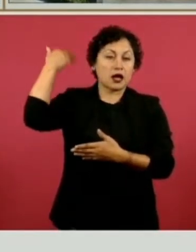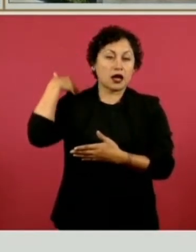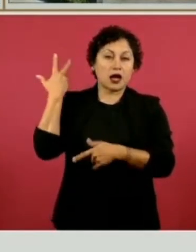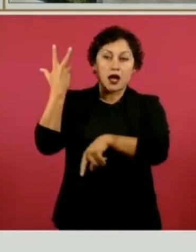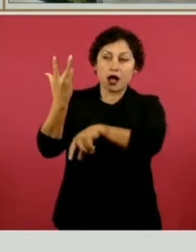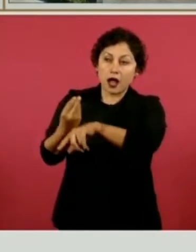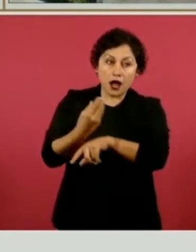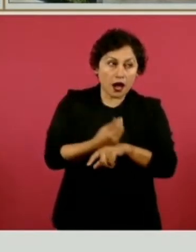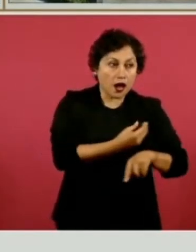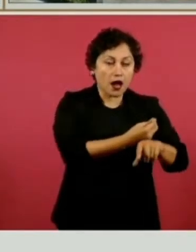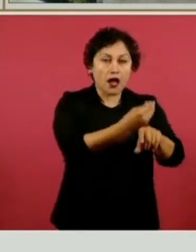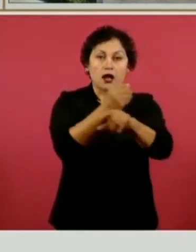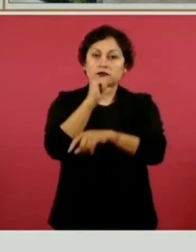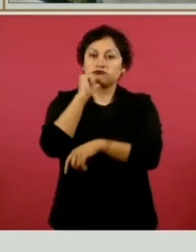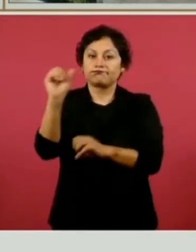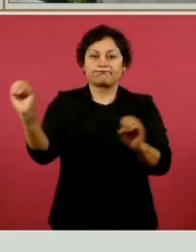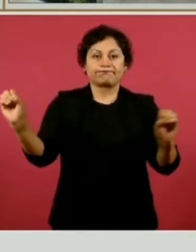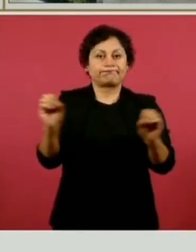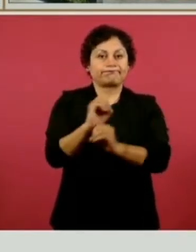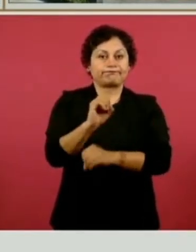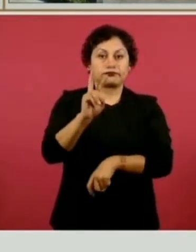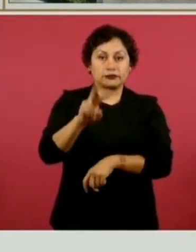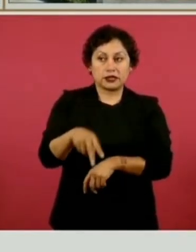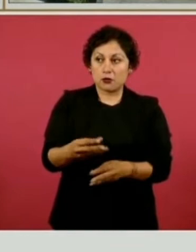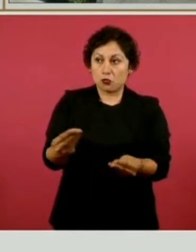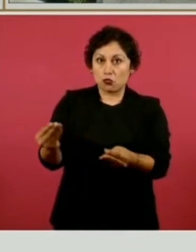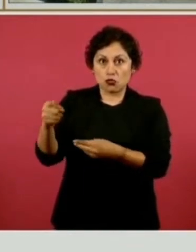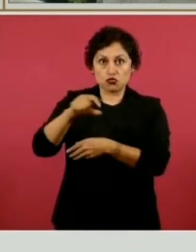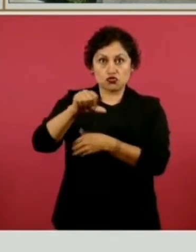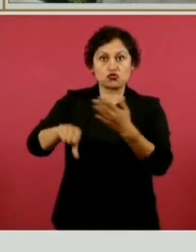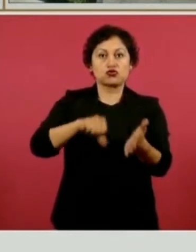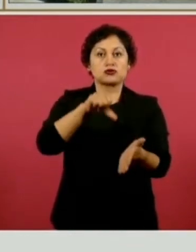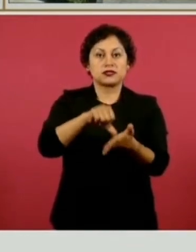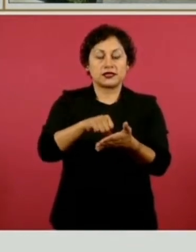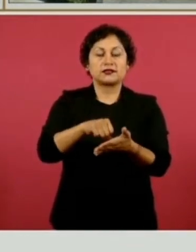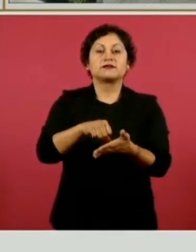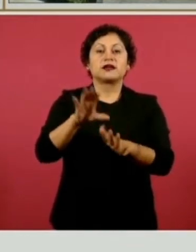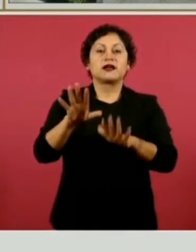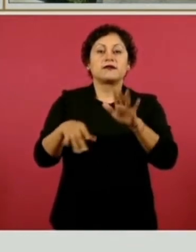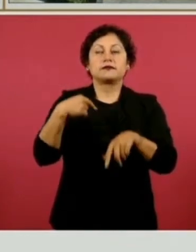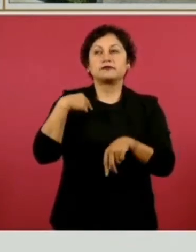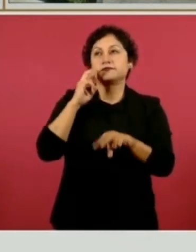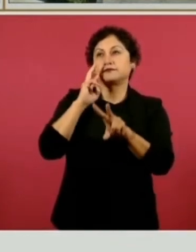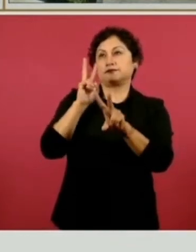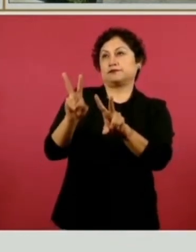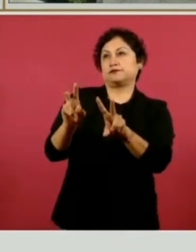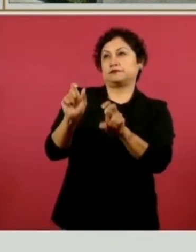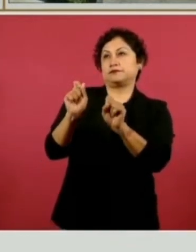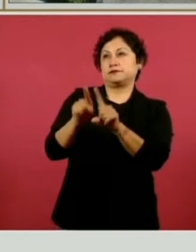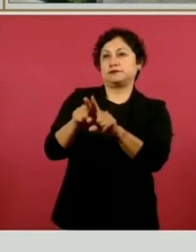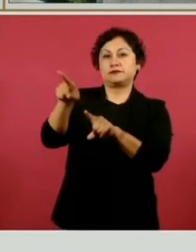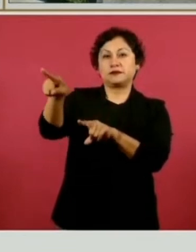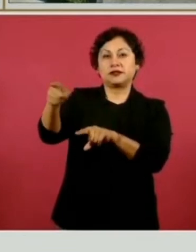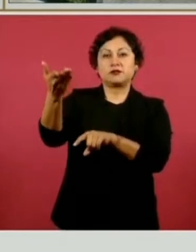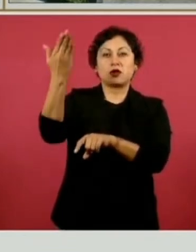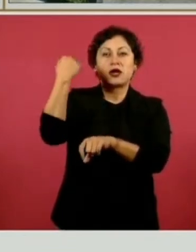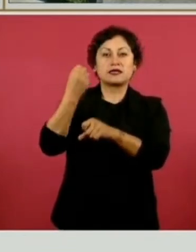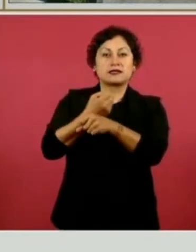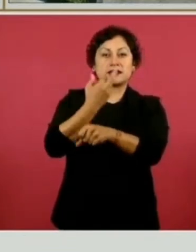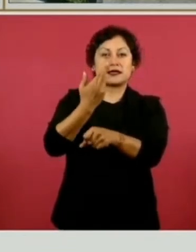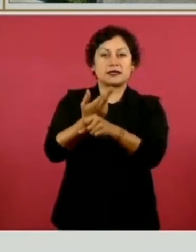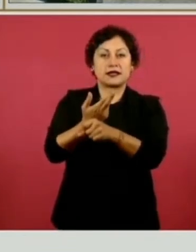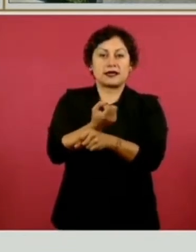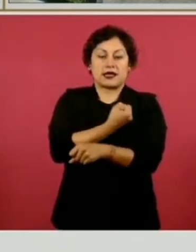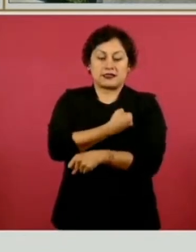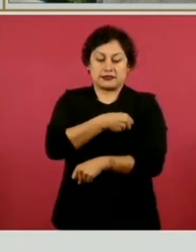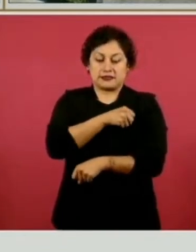los centros de salud, muchos de ellos incluso cuando uno llega, la imagen institucional sigue siendo de la Secretaría de Salubridad y Asistencia,